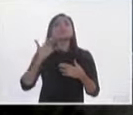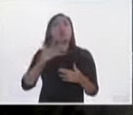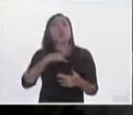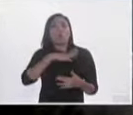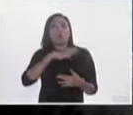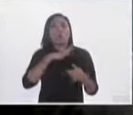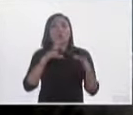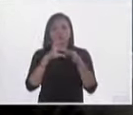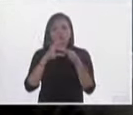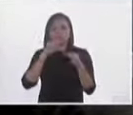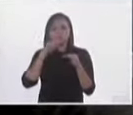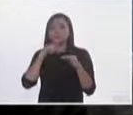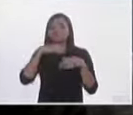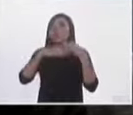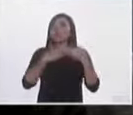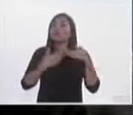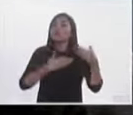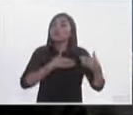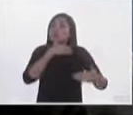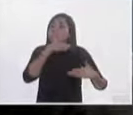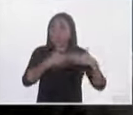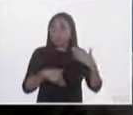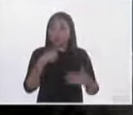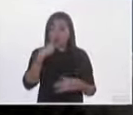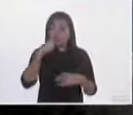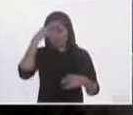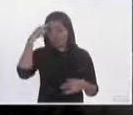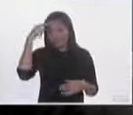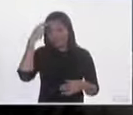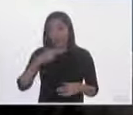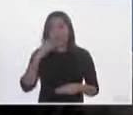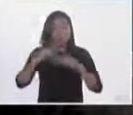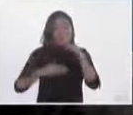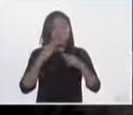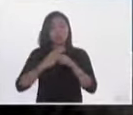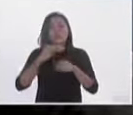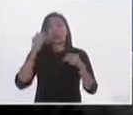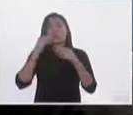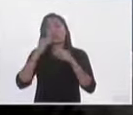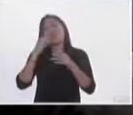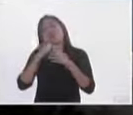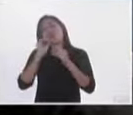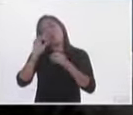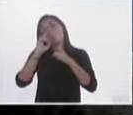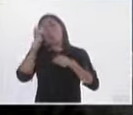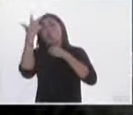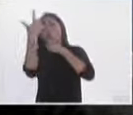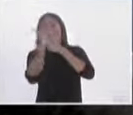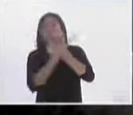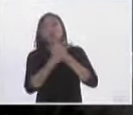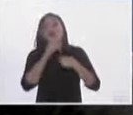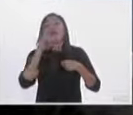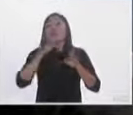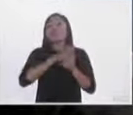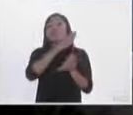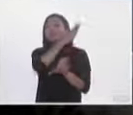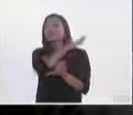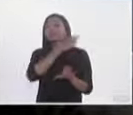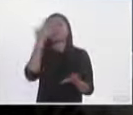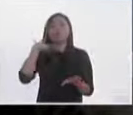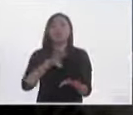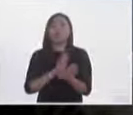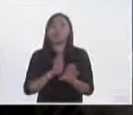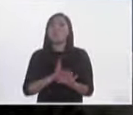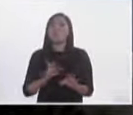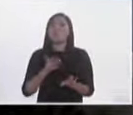decir, nosotros venimos de un proceso, no solamente en México, en el mundo, en Europa, antes de la existencia de los partidos políticos lo que predominaban eran candidatos